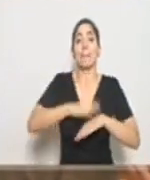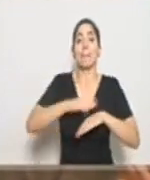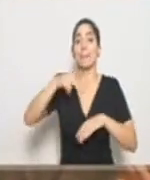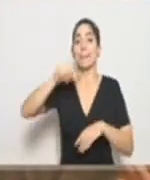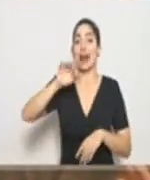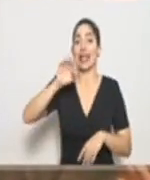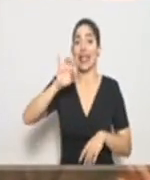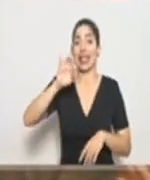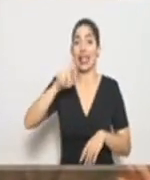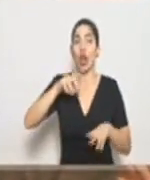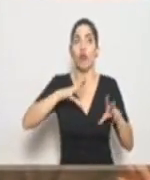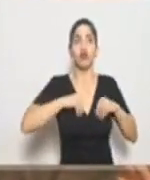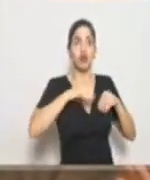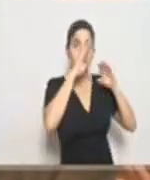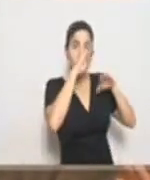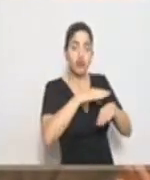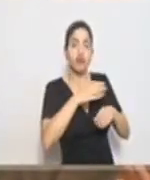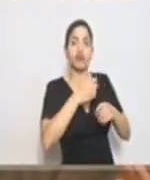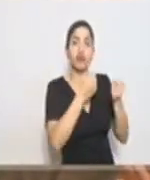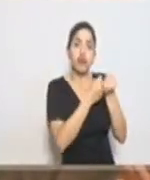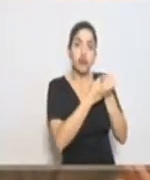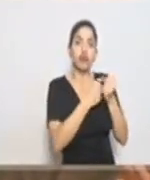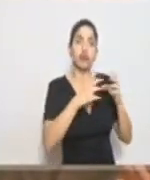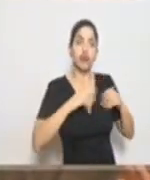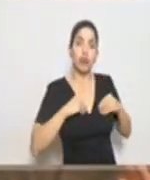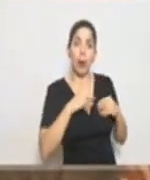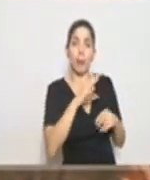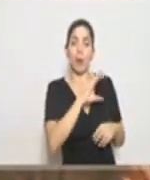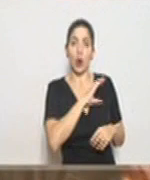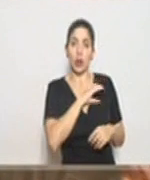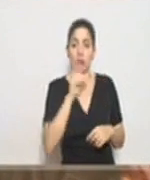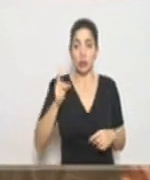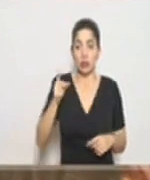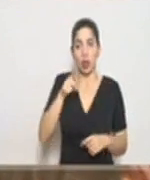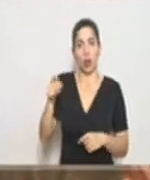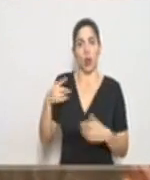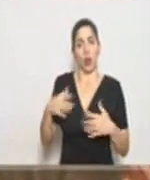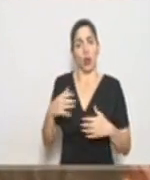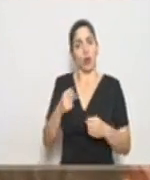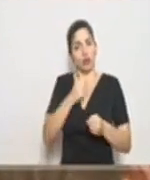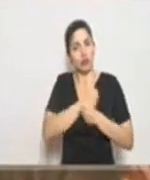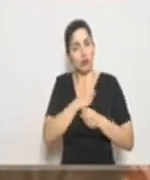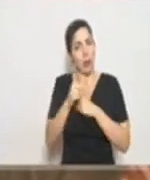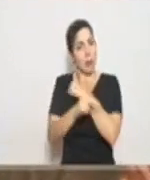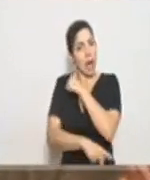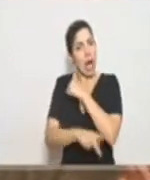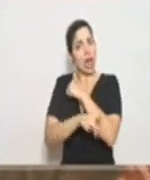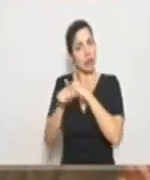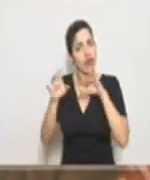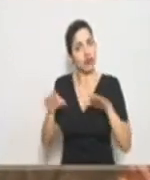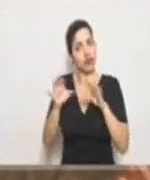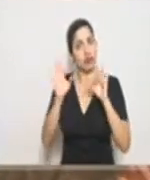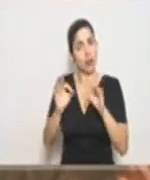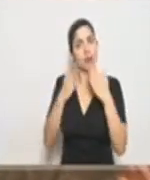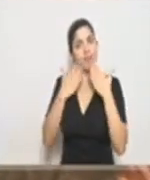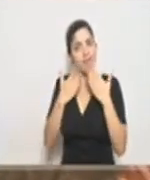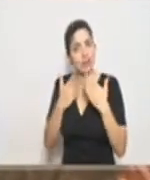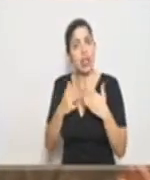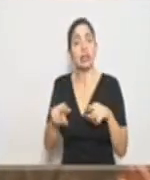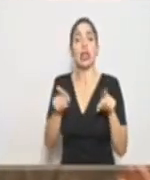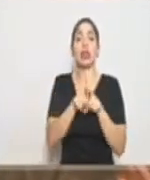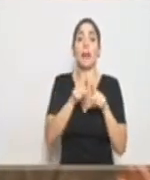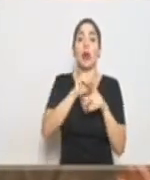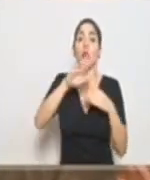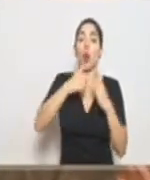han acogido las recomendaciones, han colaborado con los cuerpos de policía, con un sentido ciudadano y con un sentido patriótico de hacer bien las cosas. Y también a